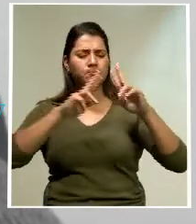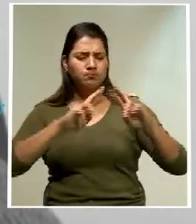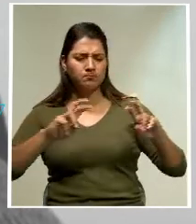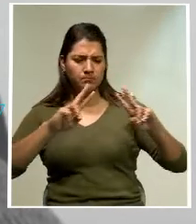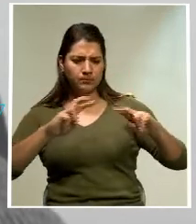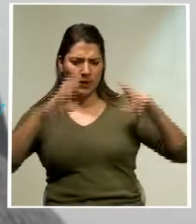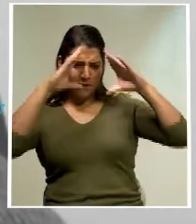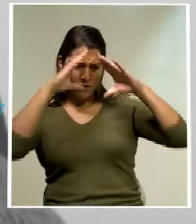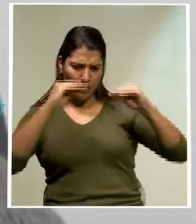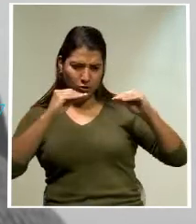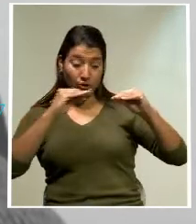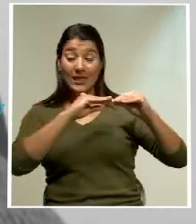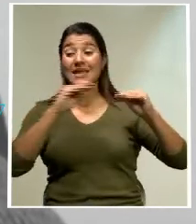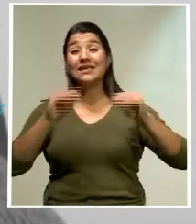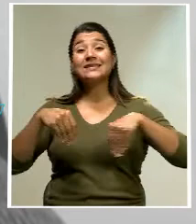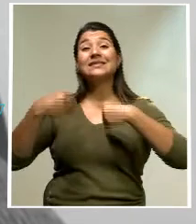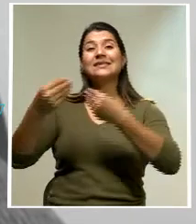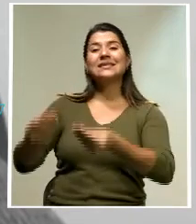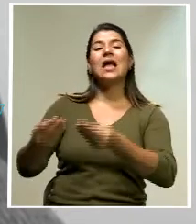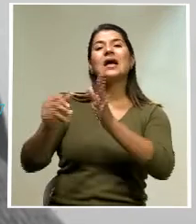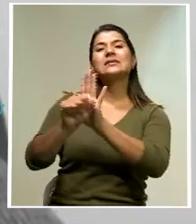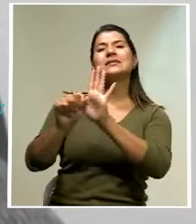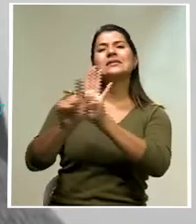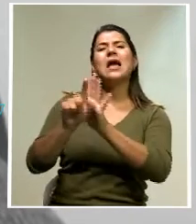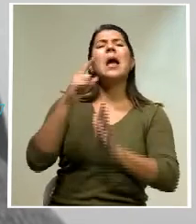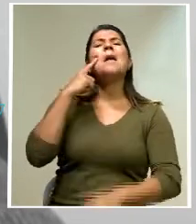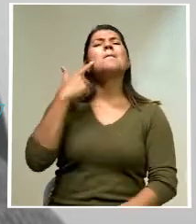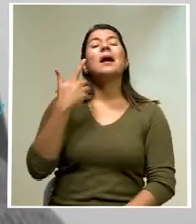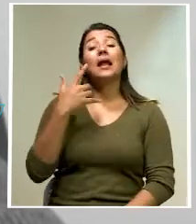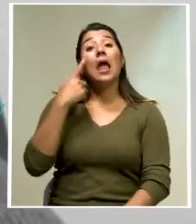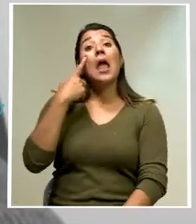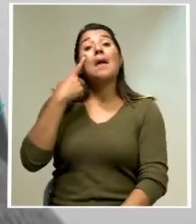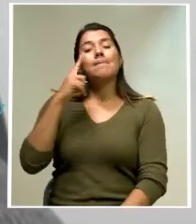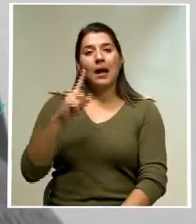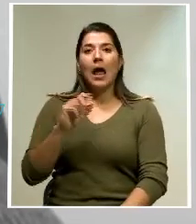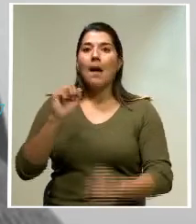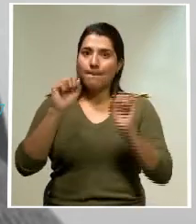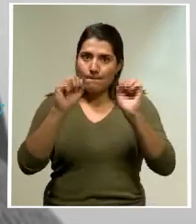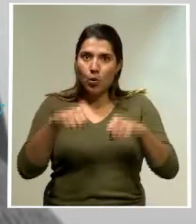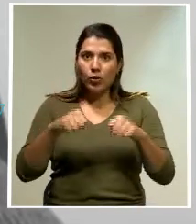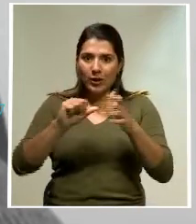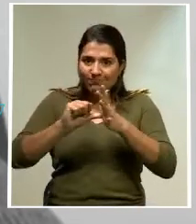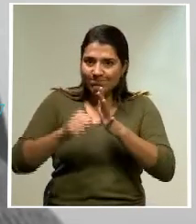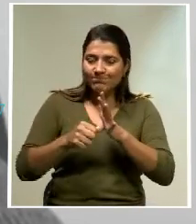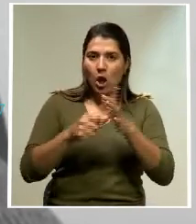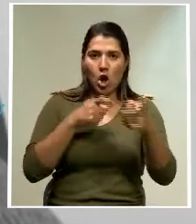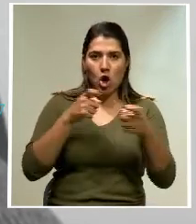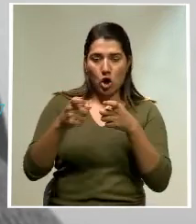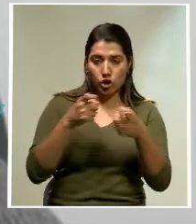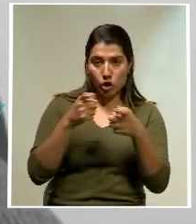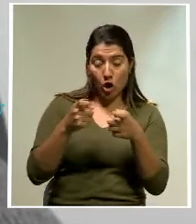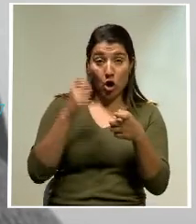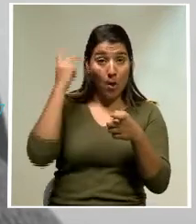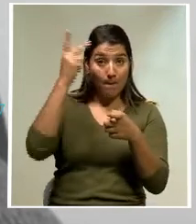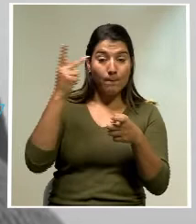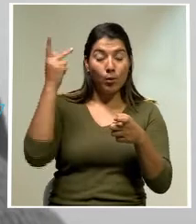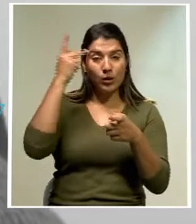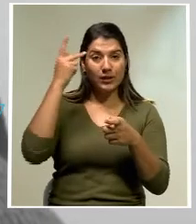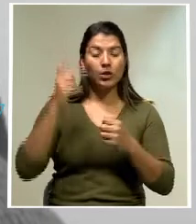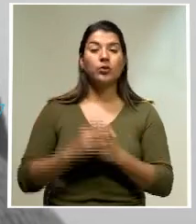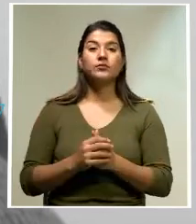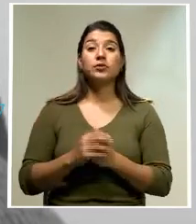Legislativa para todo lo que es el control político que pueda surgir de estos datos.